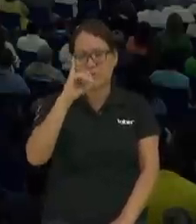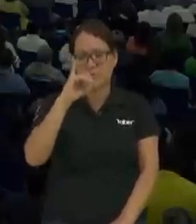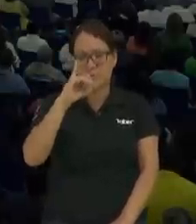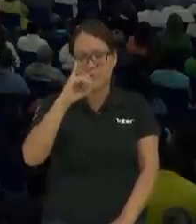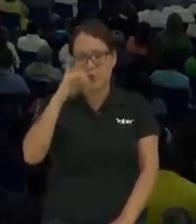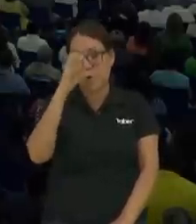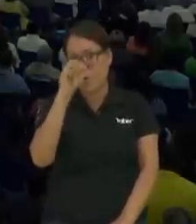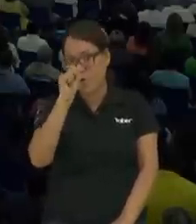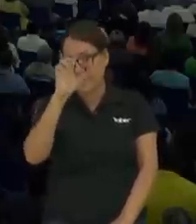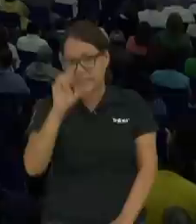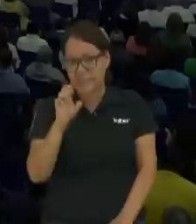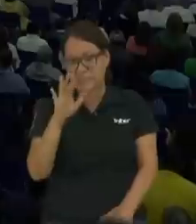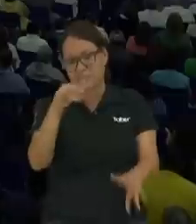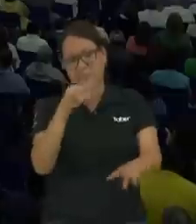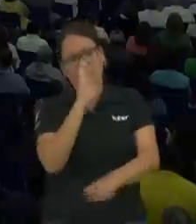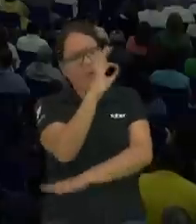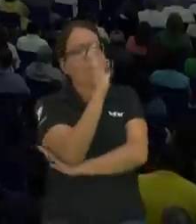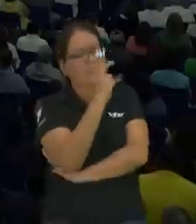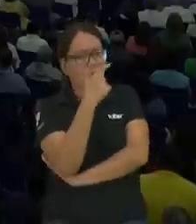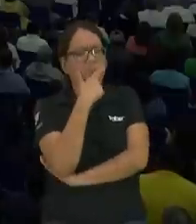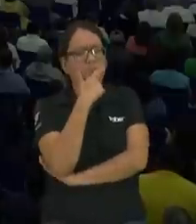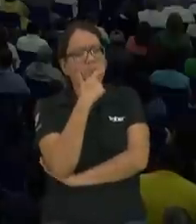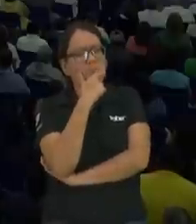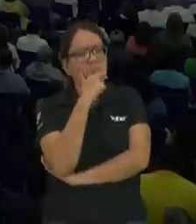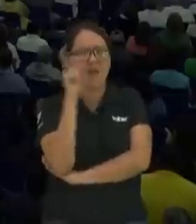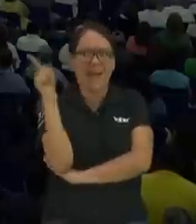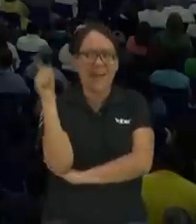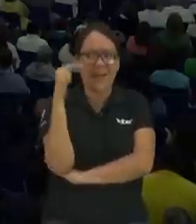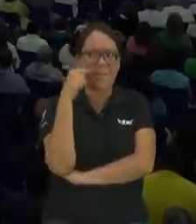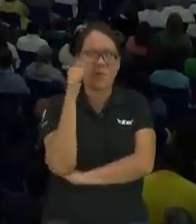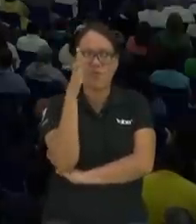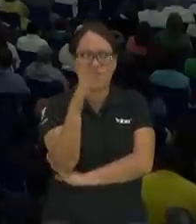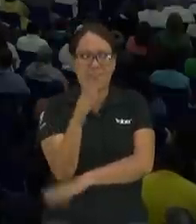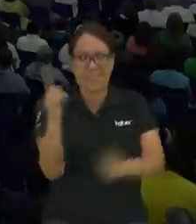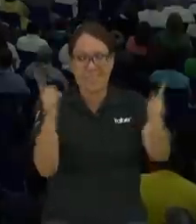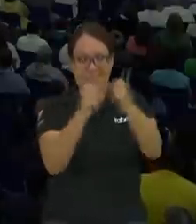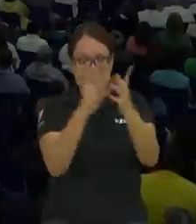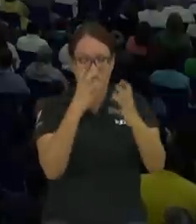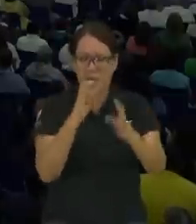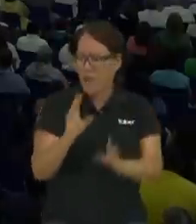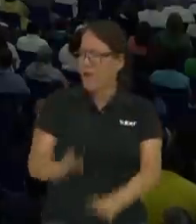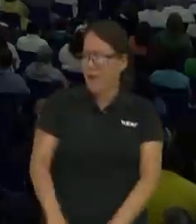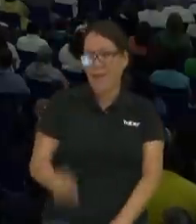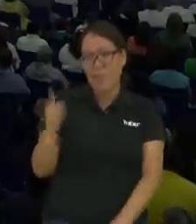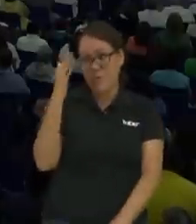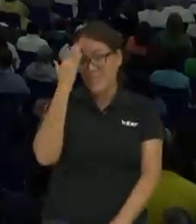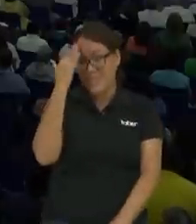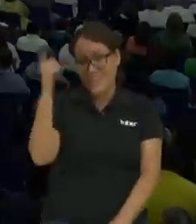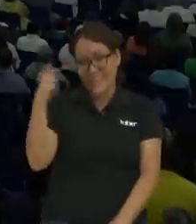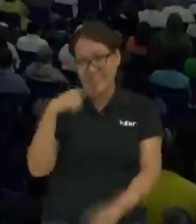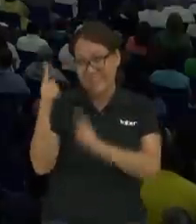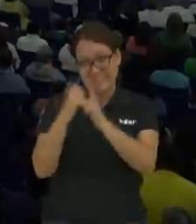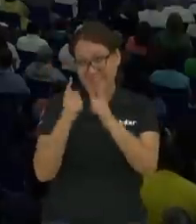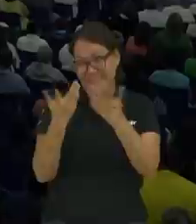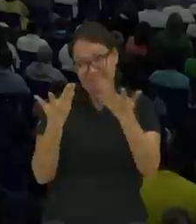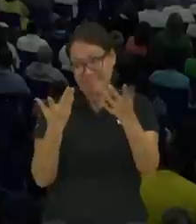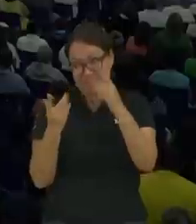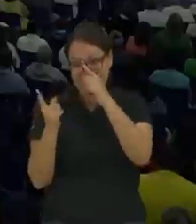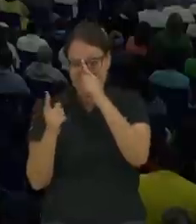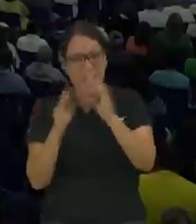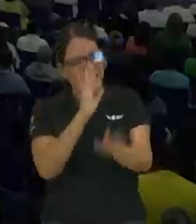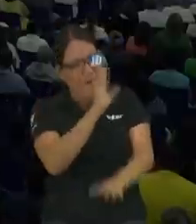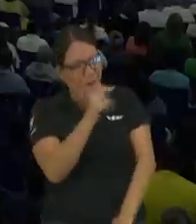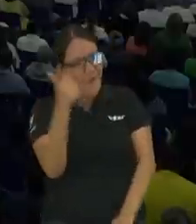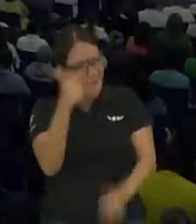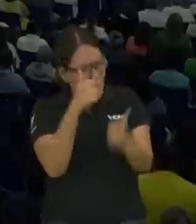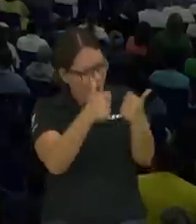y me dice el pastor José de Houston hey pastor hay un profeta que quiere conocerlo le digo José vos sabes que yo no ando en esa pila no pastor si